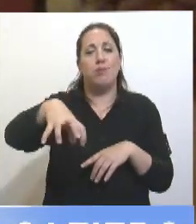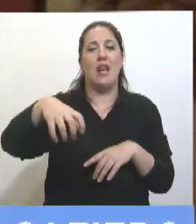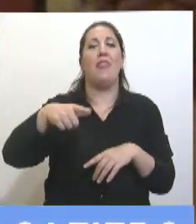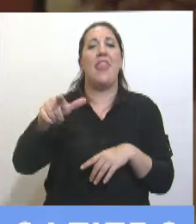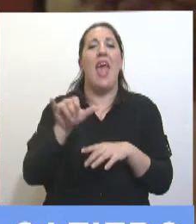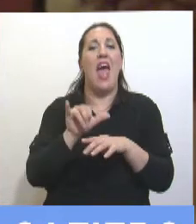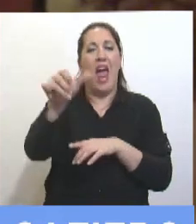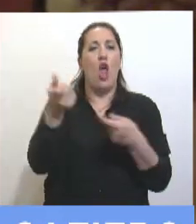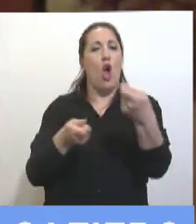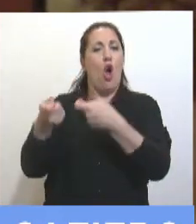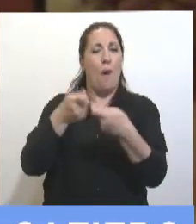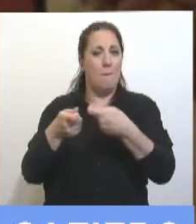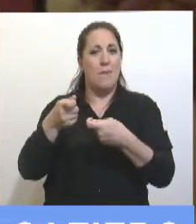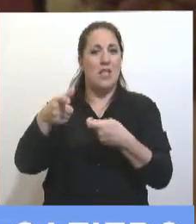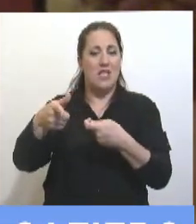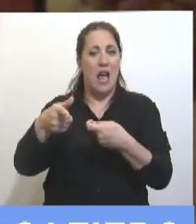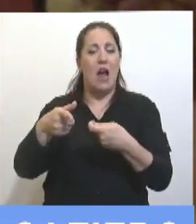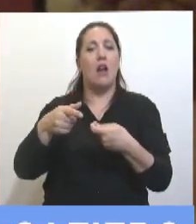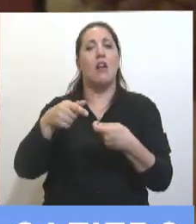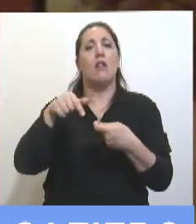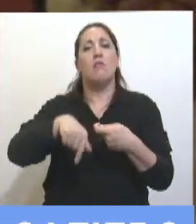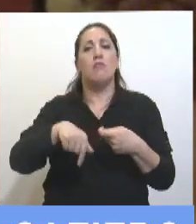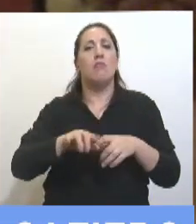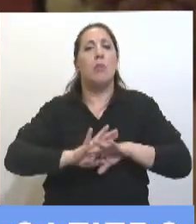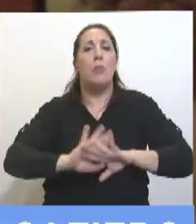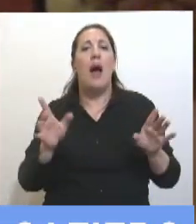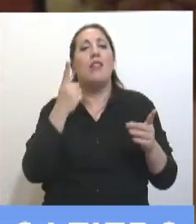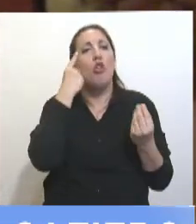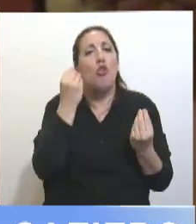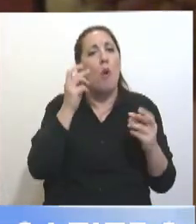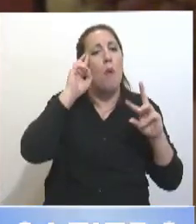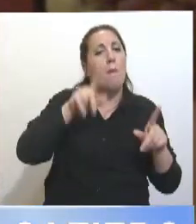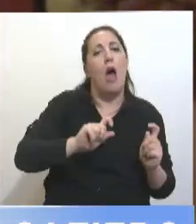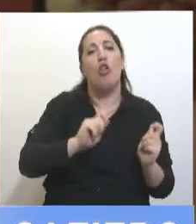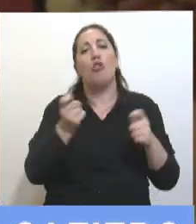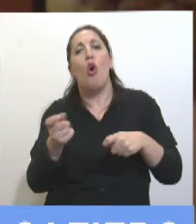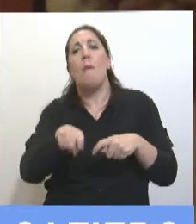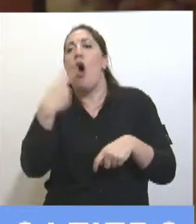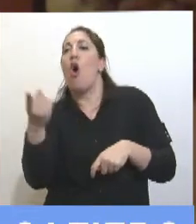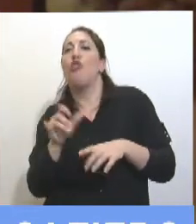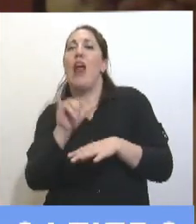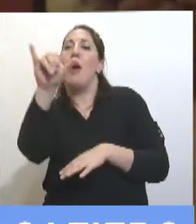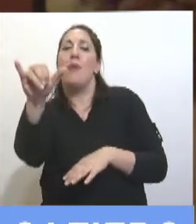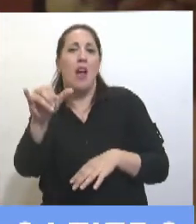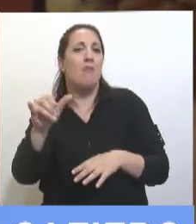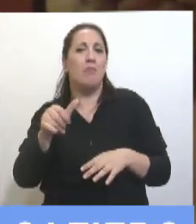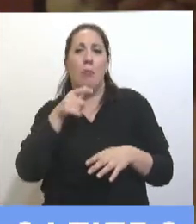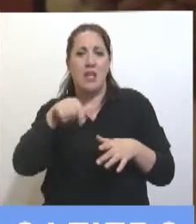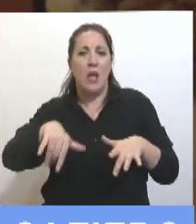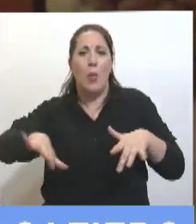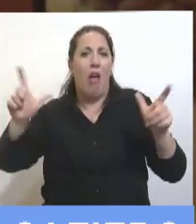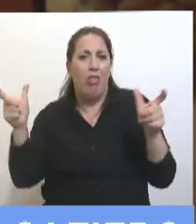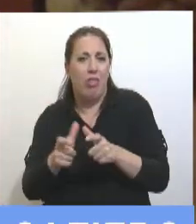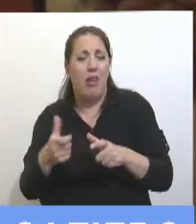argentino, van a acabar con las opciones alternativas de vuelos. Hace años recuerdo que